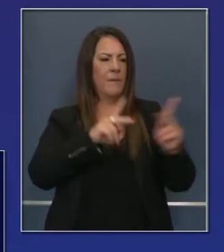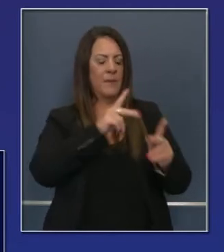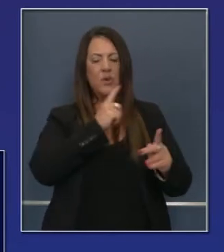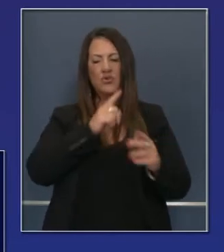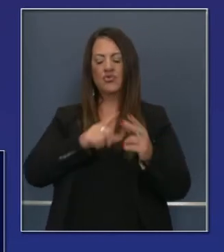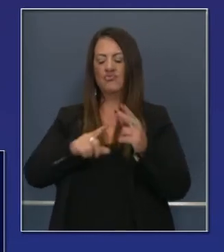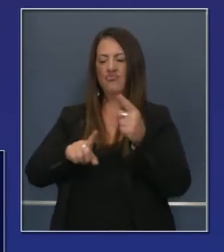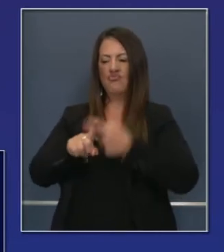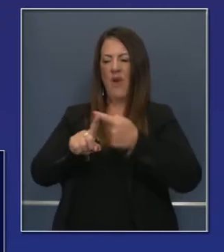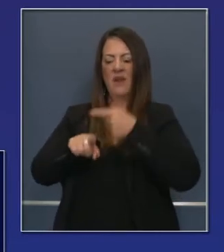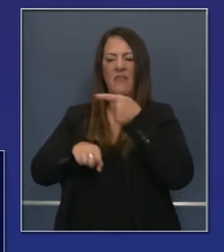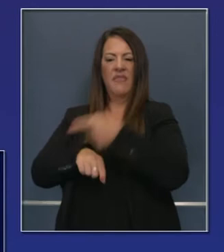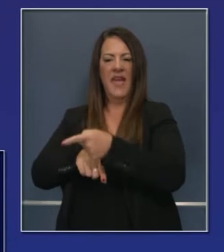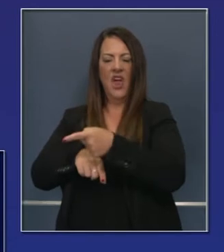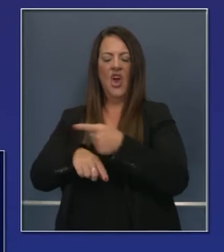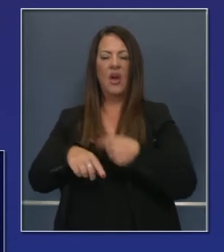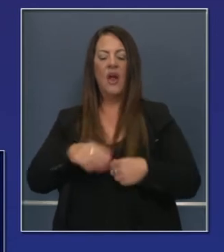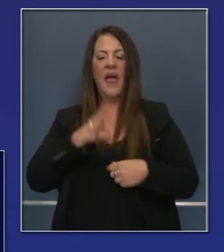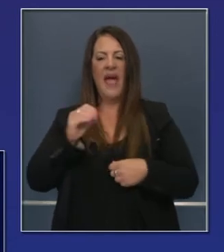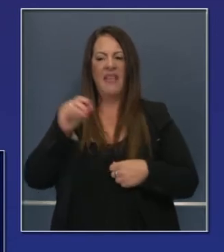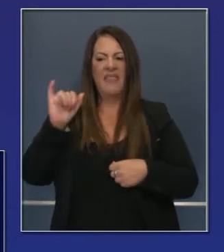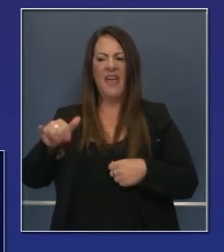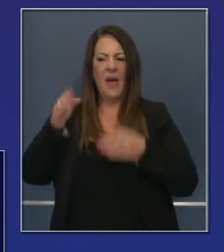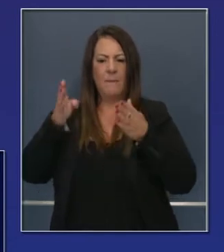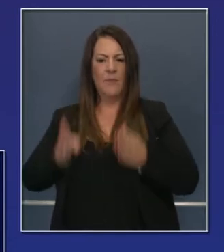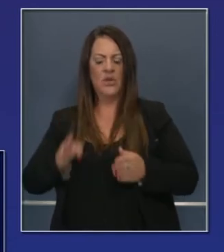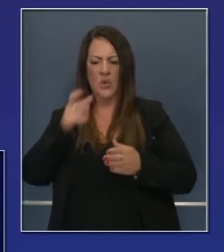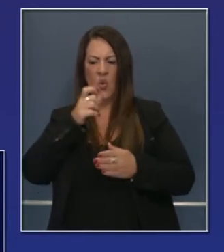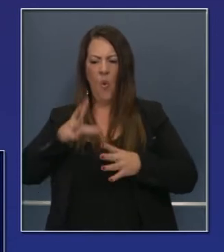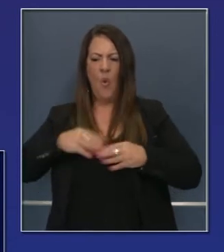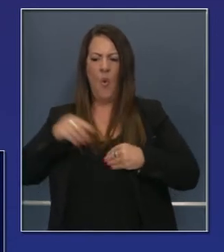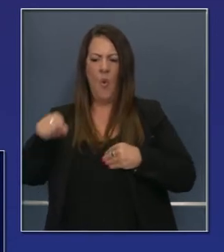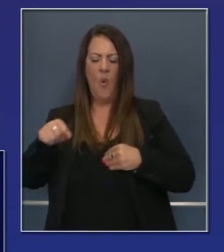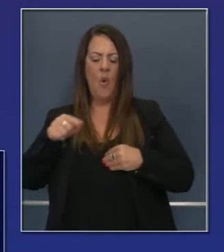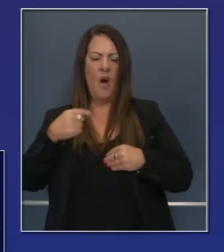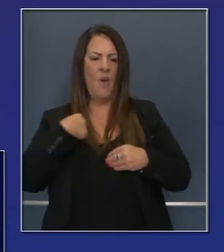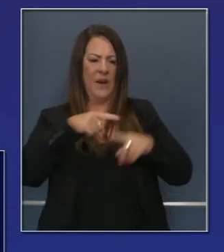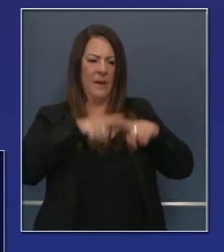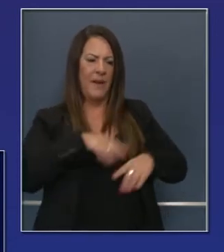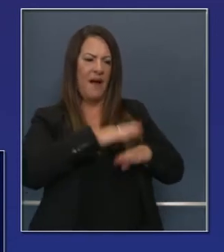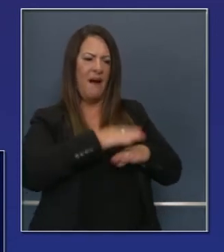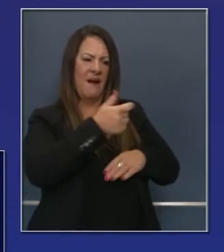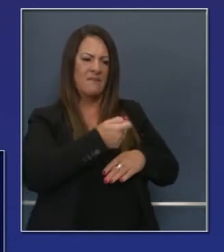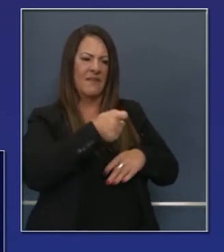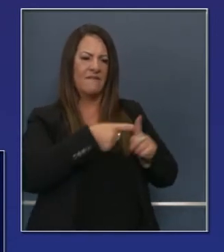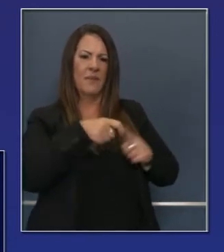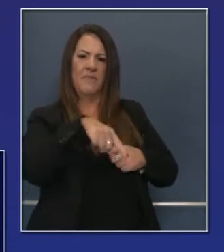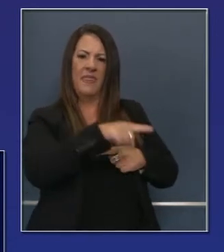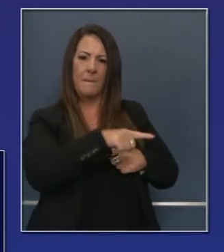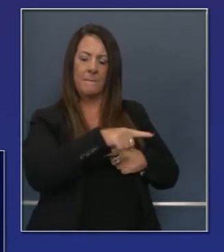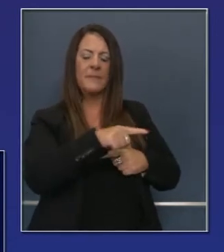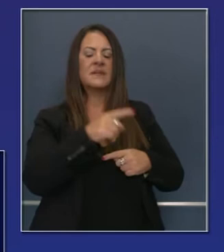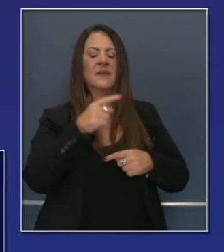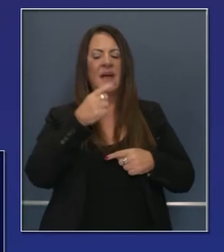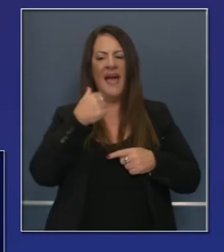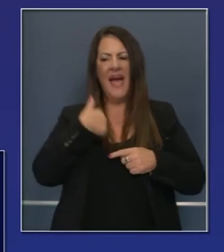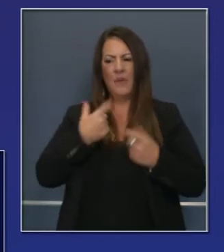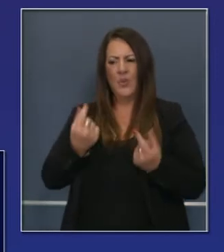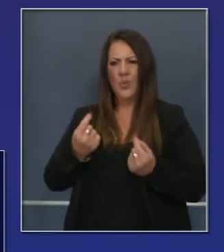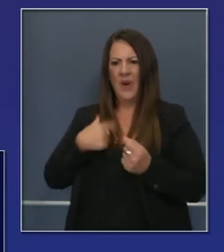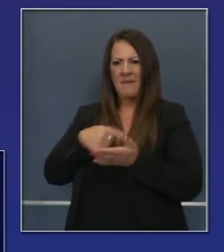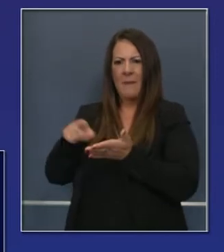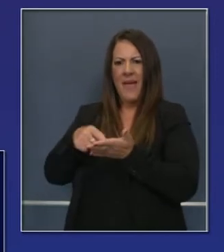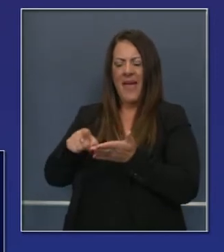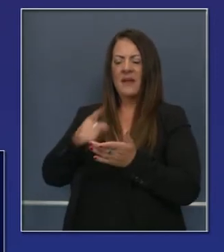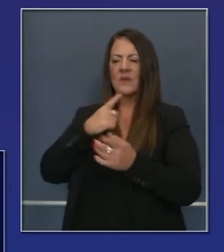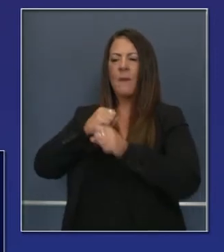ellos tienen una hipoteca que tienen que pagar y ellos confían en ustedes como inquilinos para que hagan esos pagos, para ellos hacer sus pagos de